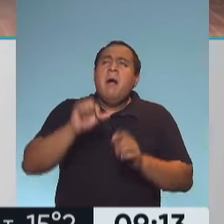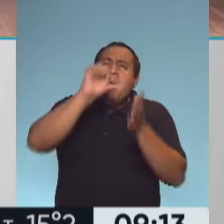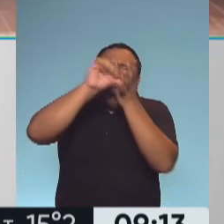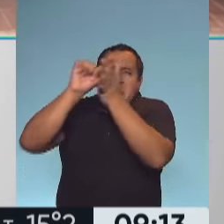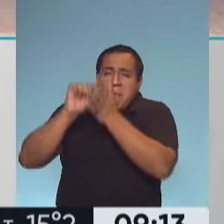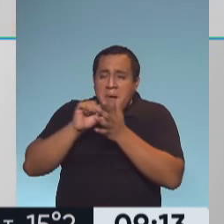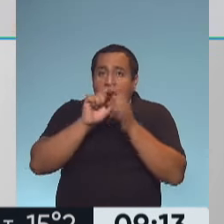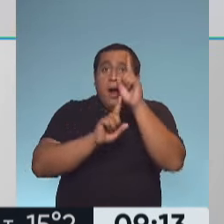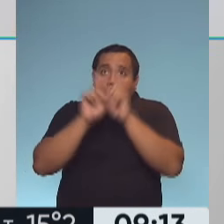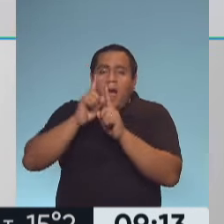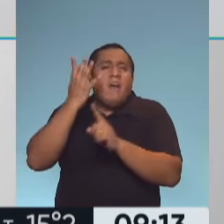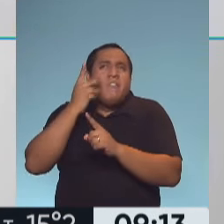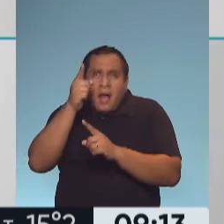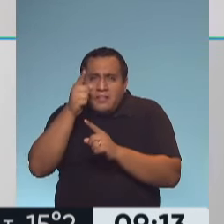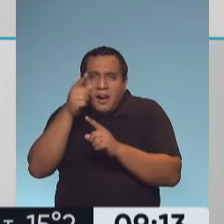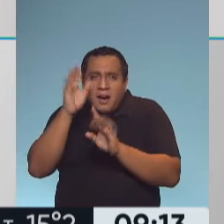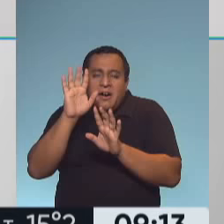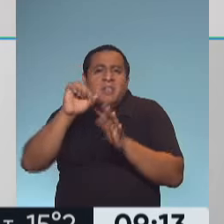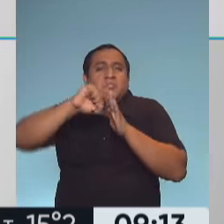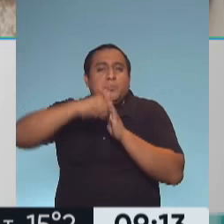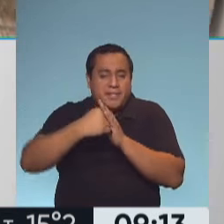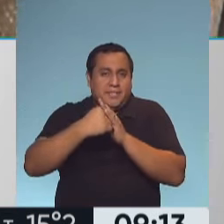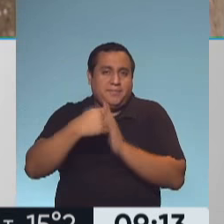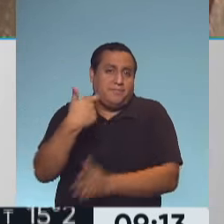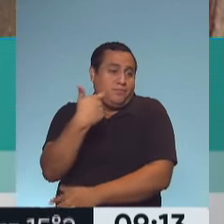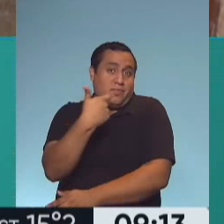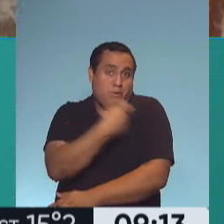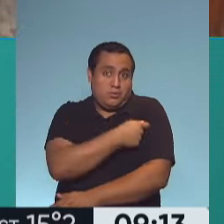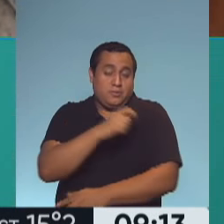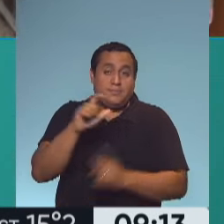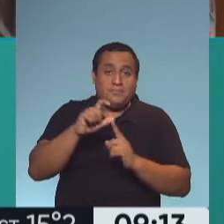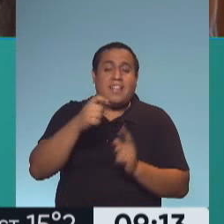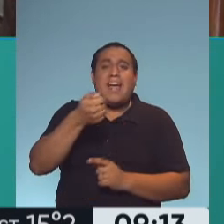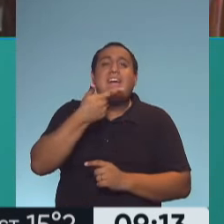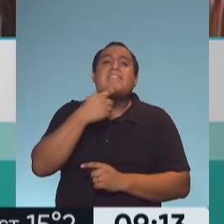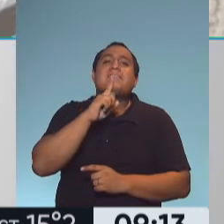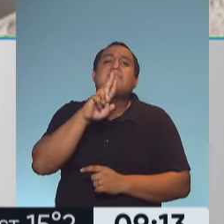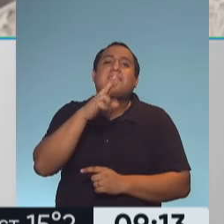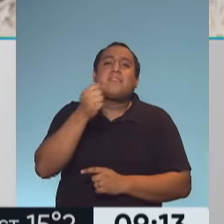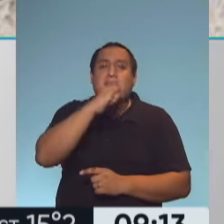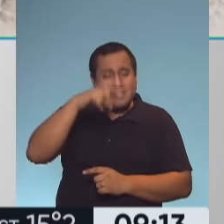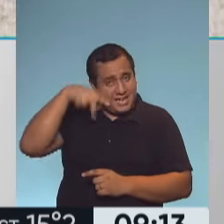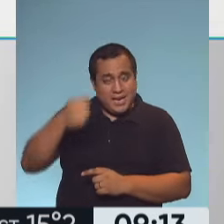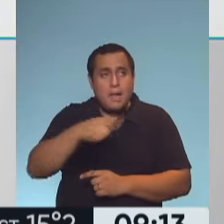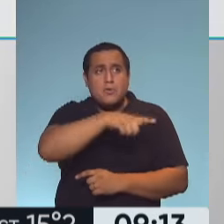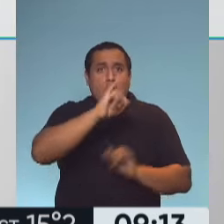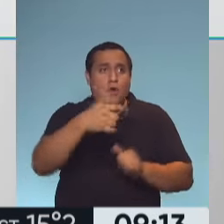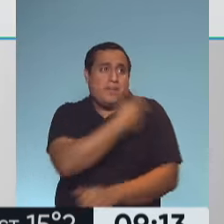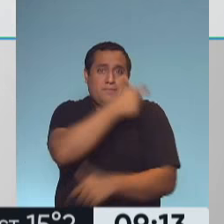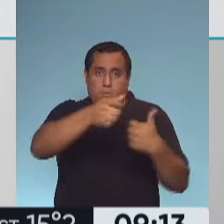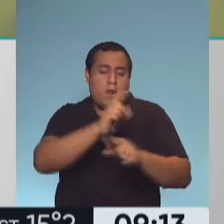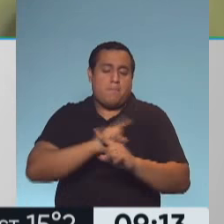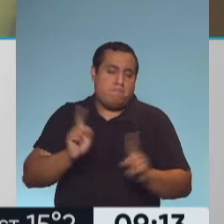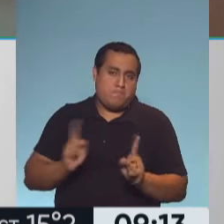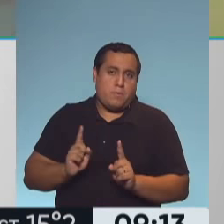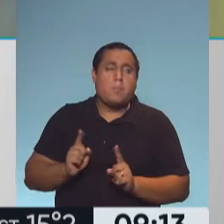países, en Francia en particular, suspendieron la vacunación con AstraZeneca a personas jóvenes, y entonces a estas personas le